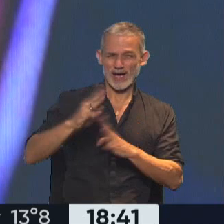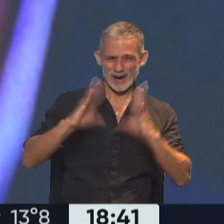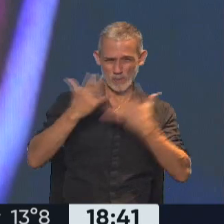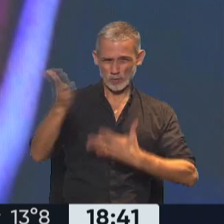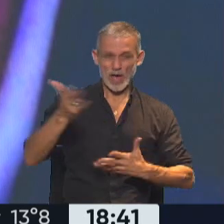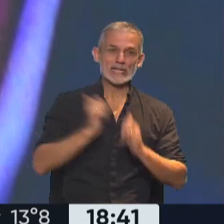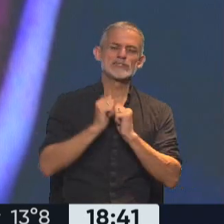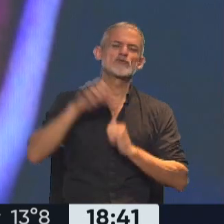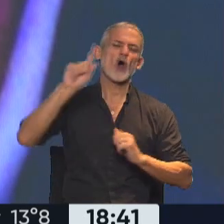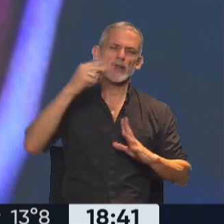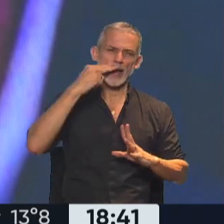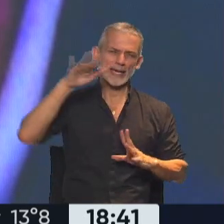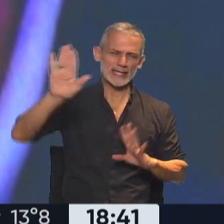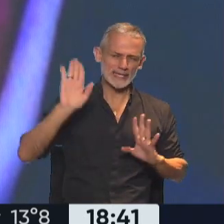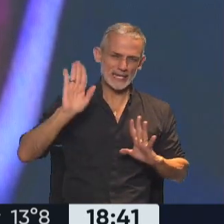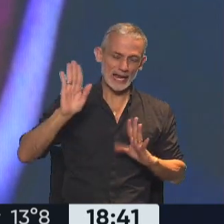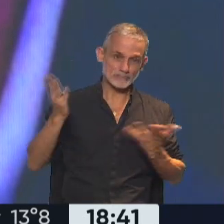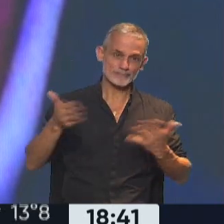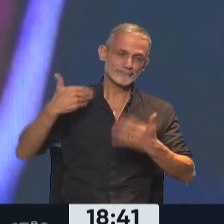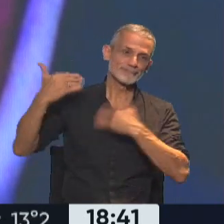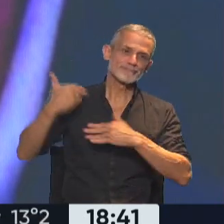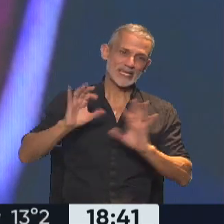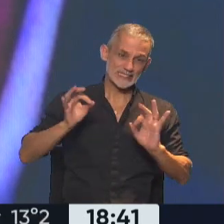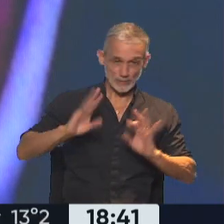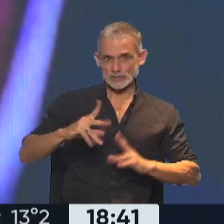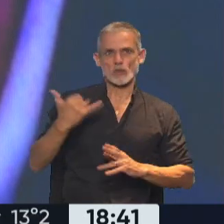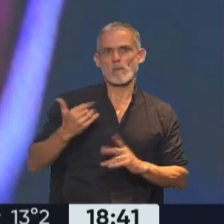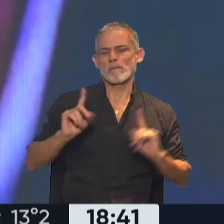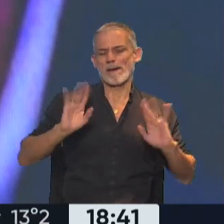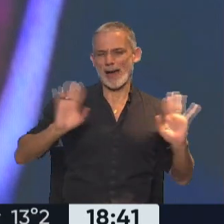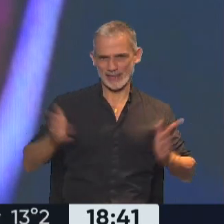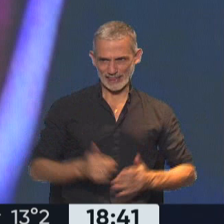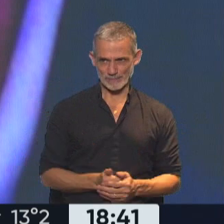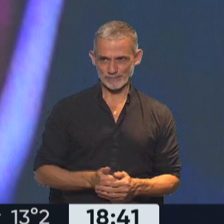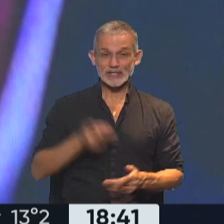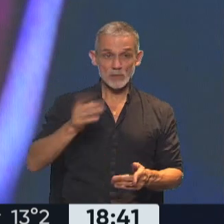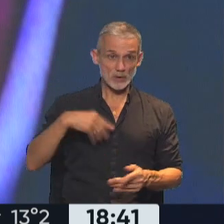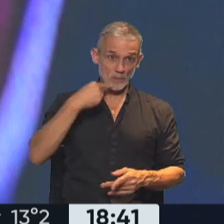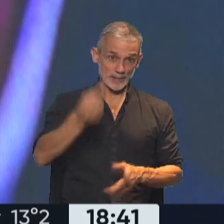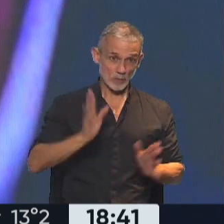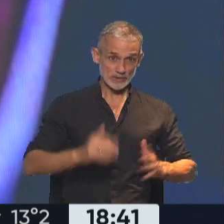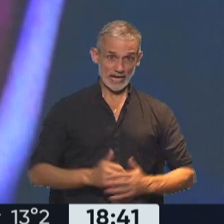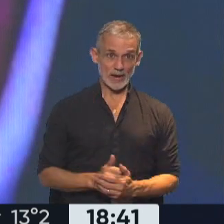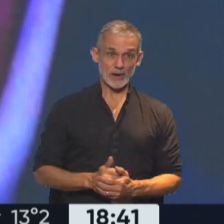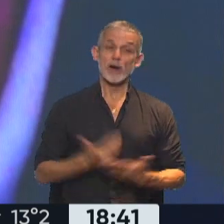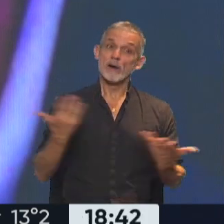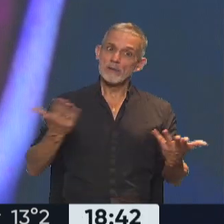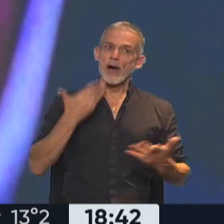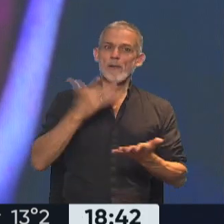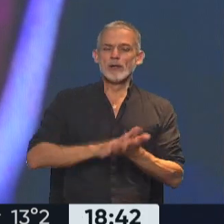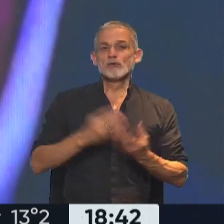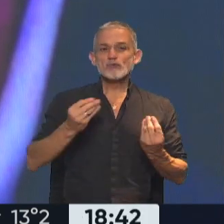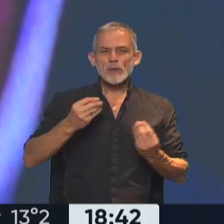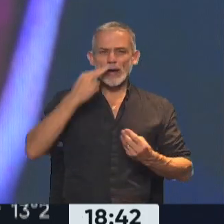toda la historia hacia atrás. Entonces, no es un dato menor, por eso te lo preguntaba, ¿no? Sí. Porque estamos hablando